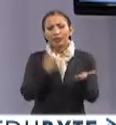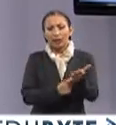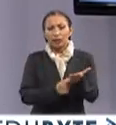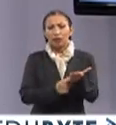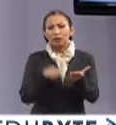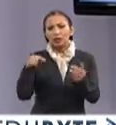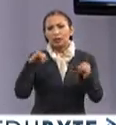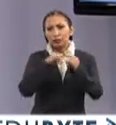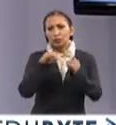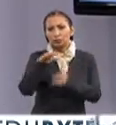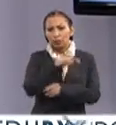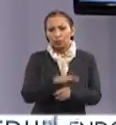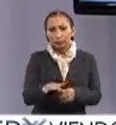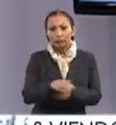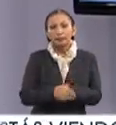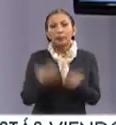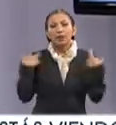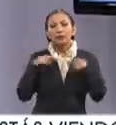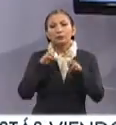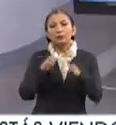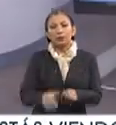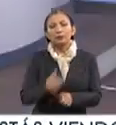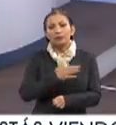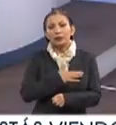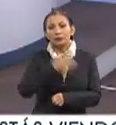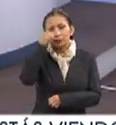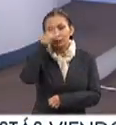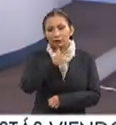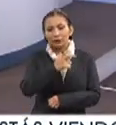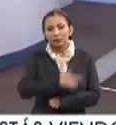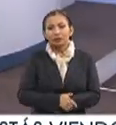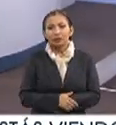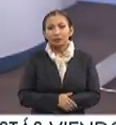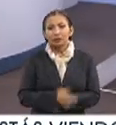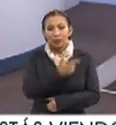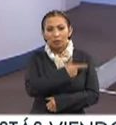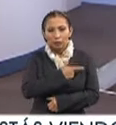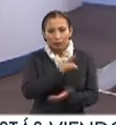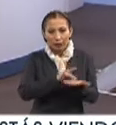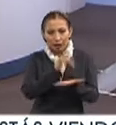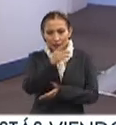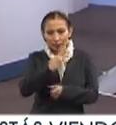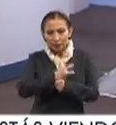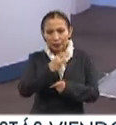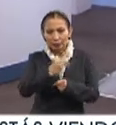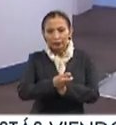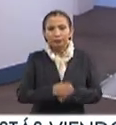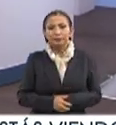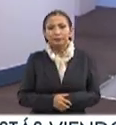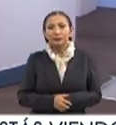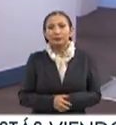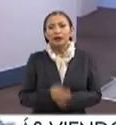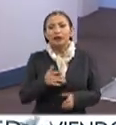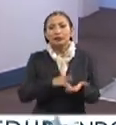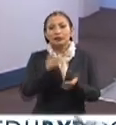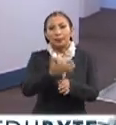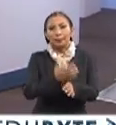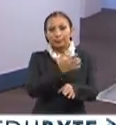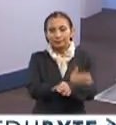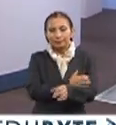institución. Maestro, ¿cómo estás? Buenas noches. Encantado, muchas gracias por la invitación. Gracias por acompañarnos.